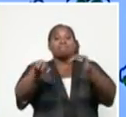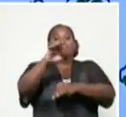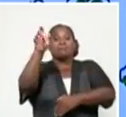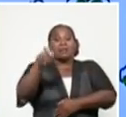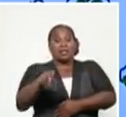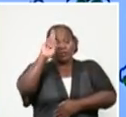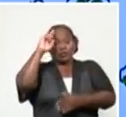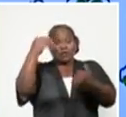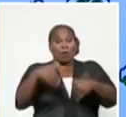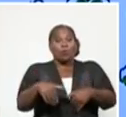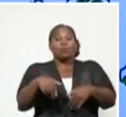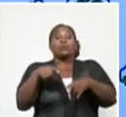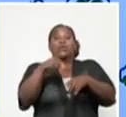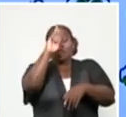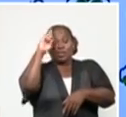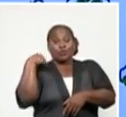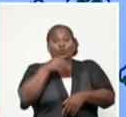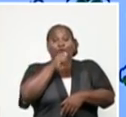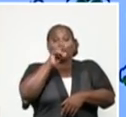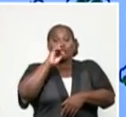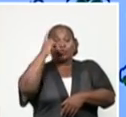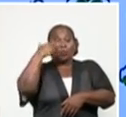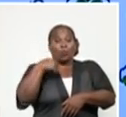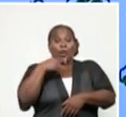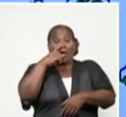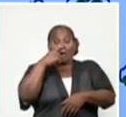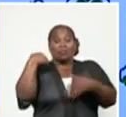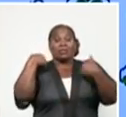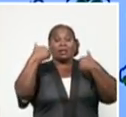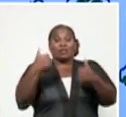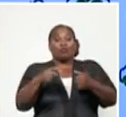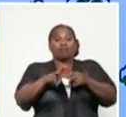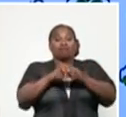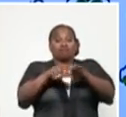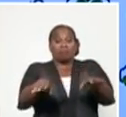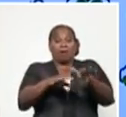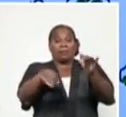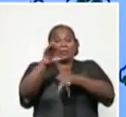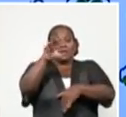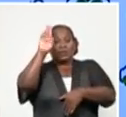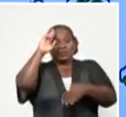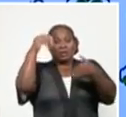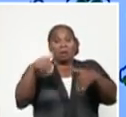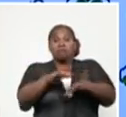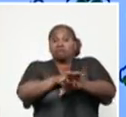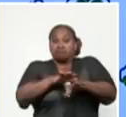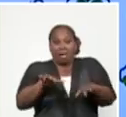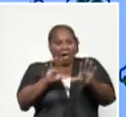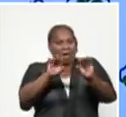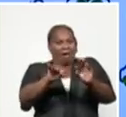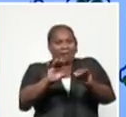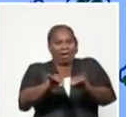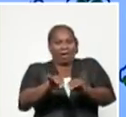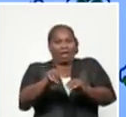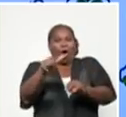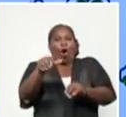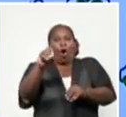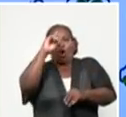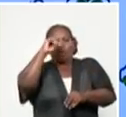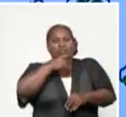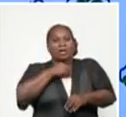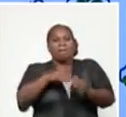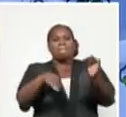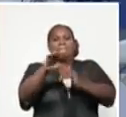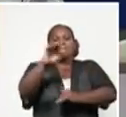Francisco Durán García, director nacional de epidemiología del MINSAP. Cedo de inmediato la palabra al doctor José Ángel Portal Miranda. Ministro,